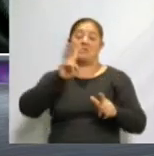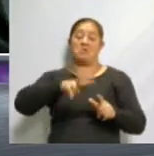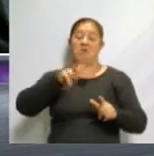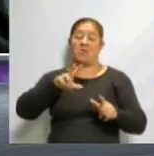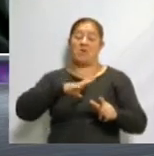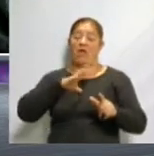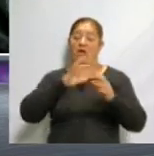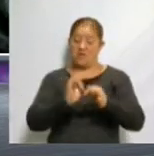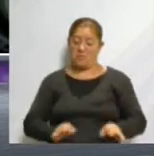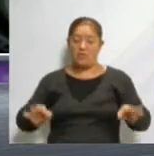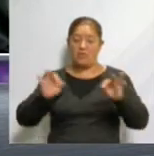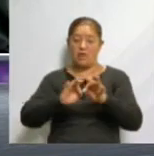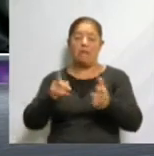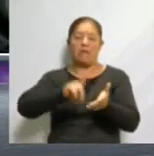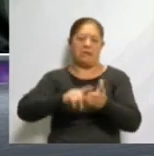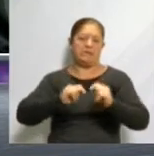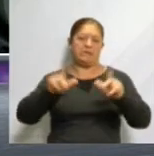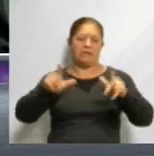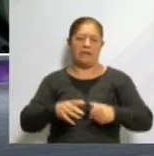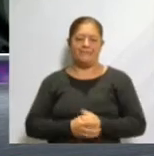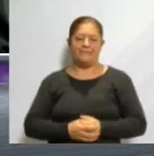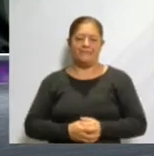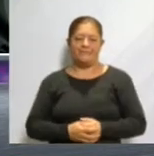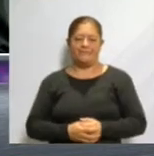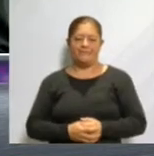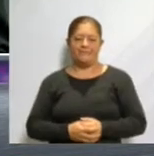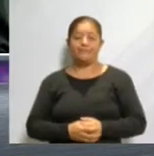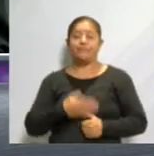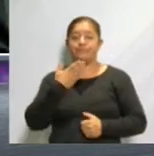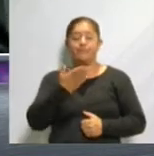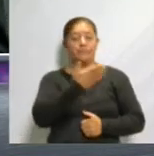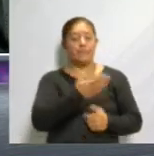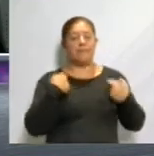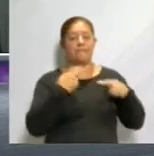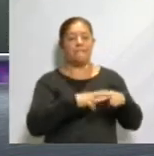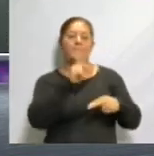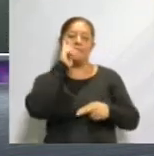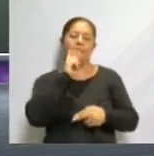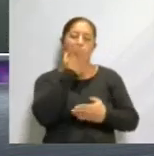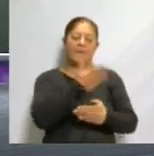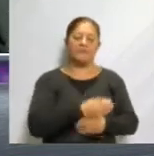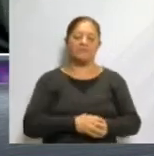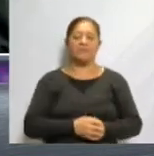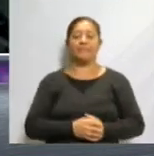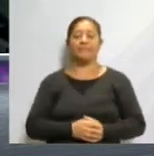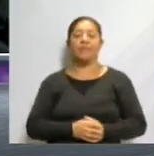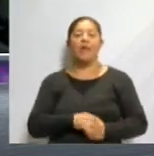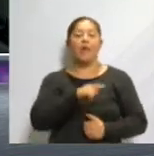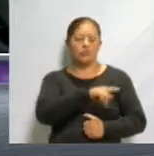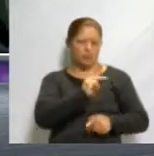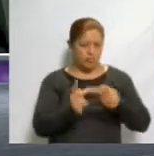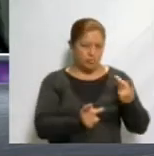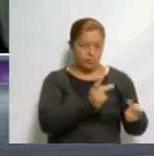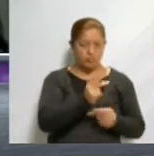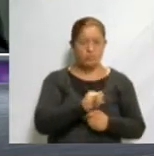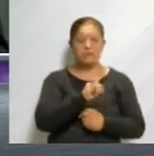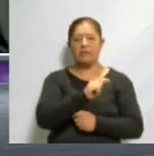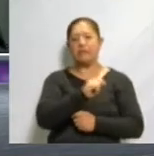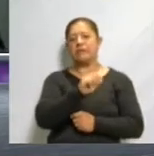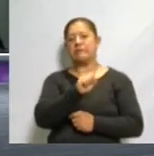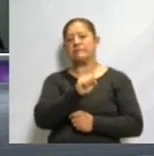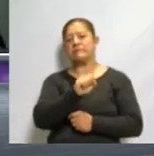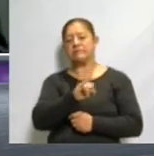Tlaxcala. Y bien, Maestra Itzi, ahora le pregunto a usted, ¿cree que al